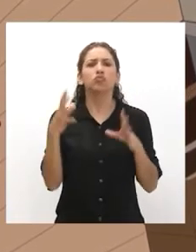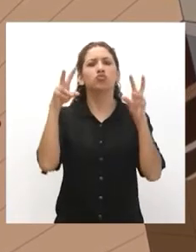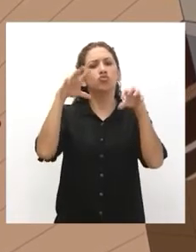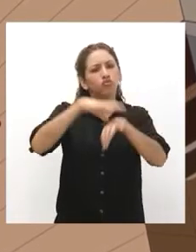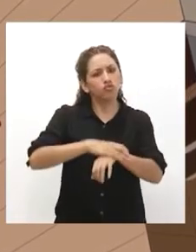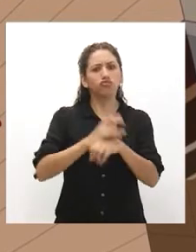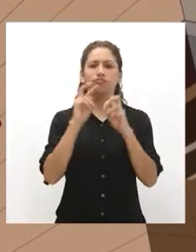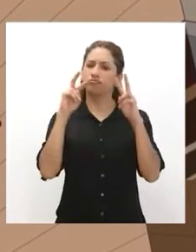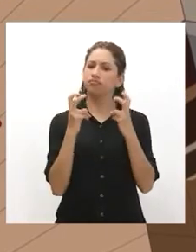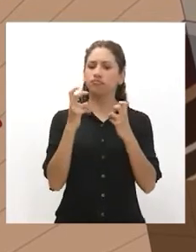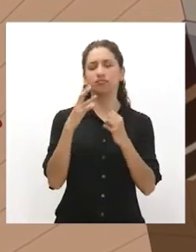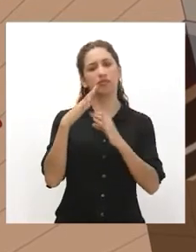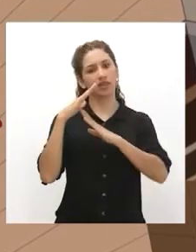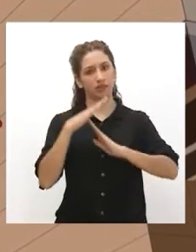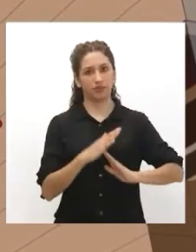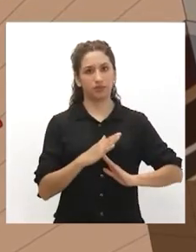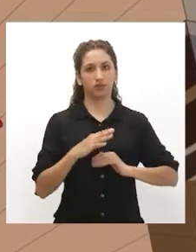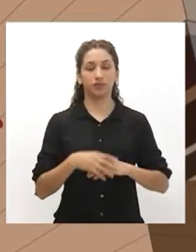discriminación.